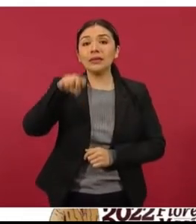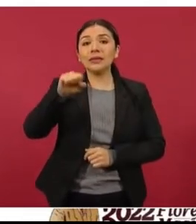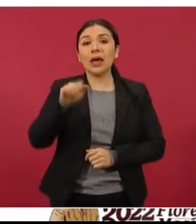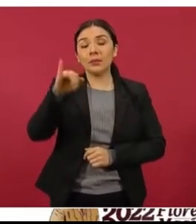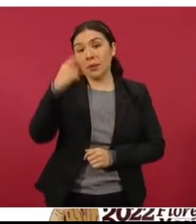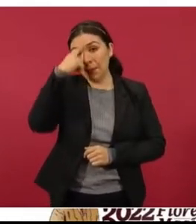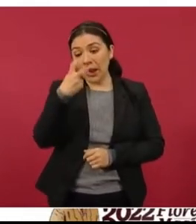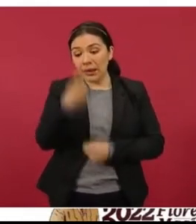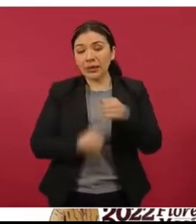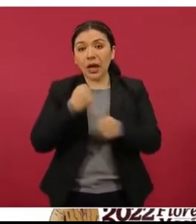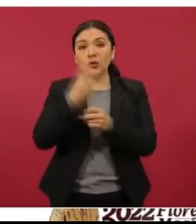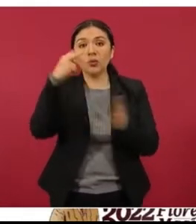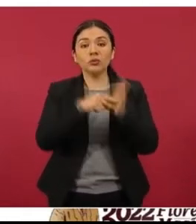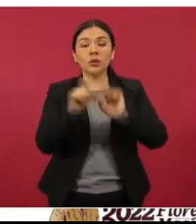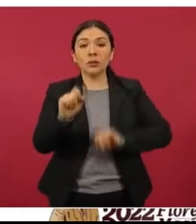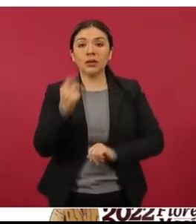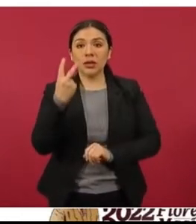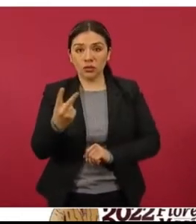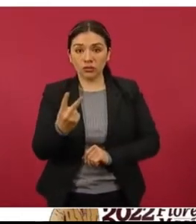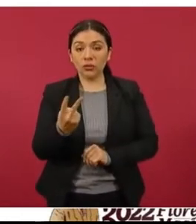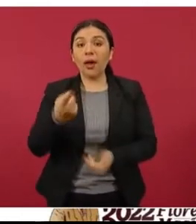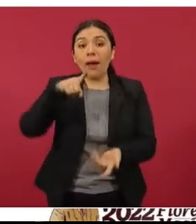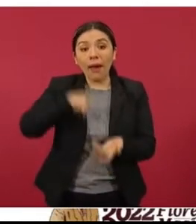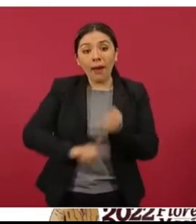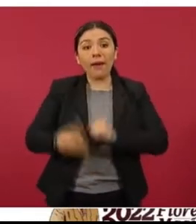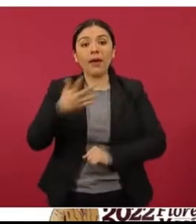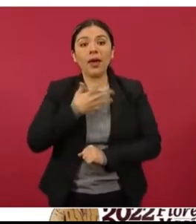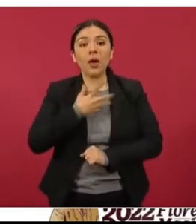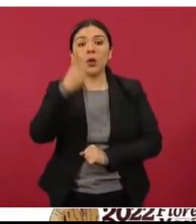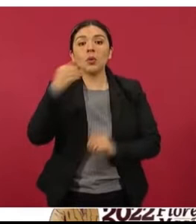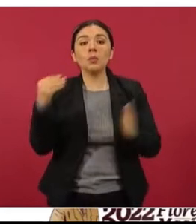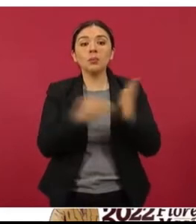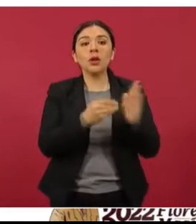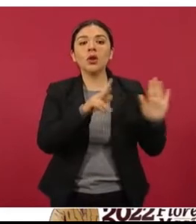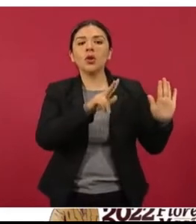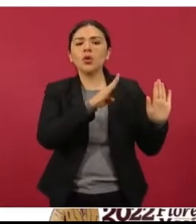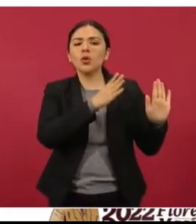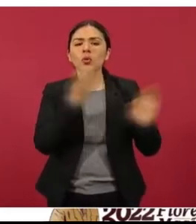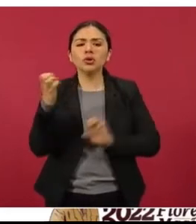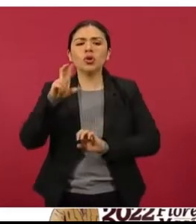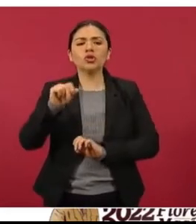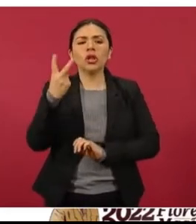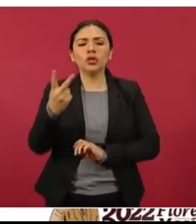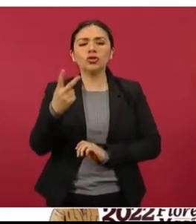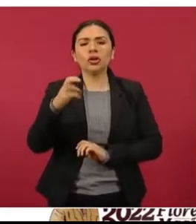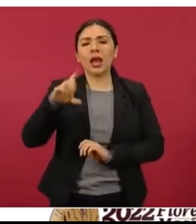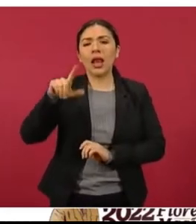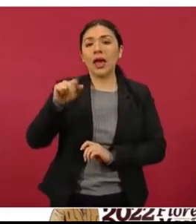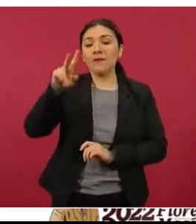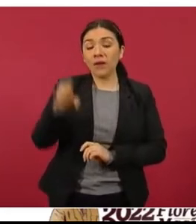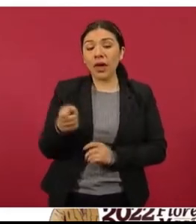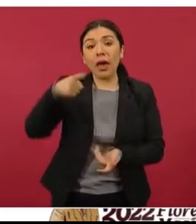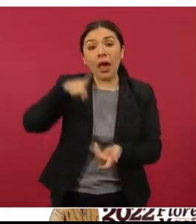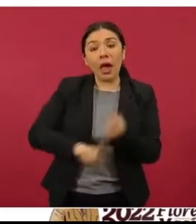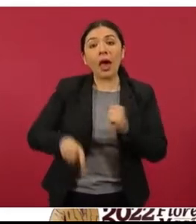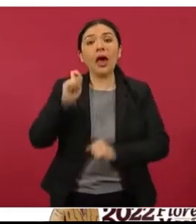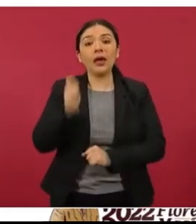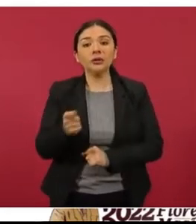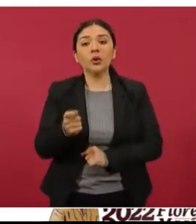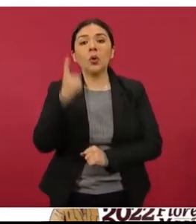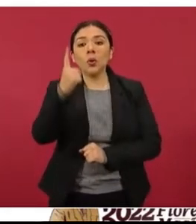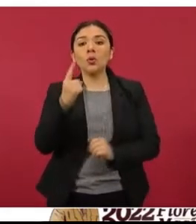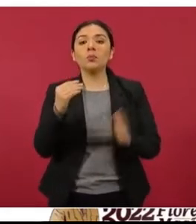el 2022, que incluyó 1,982 claves equivalentes a